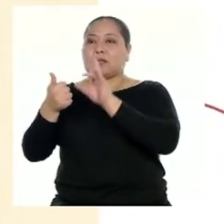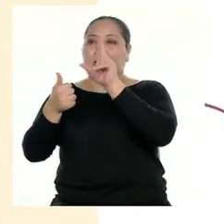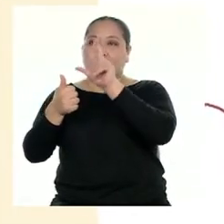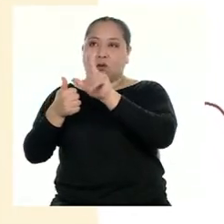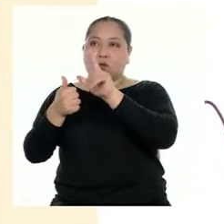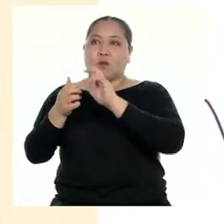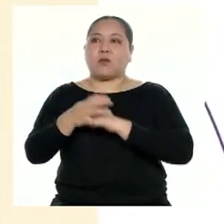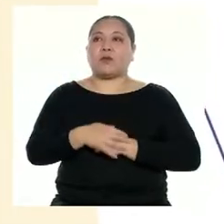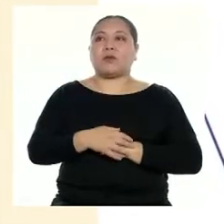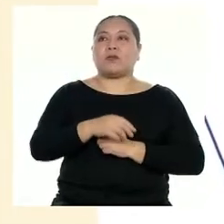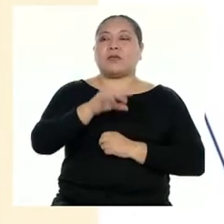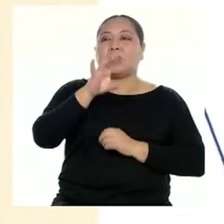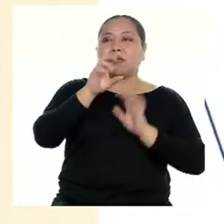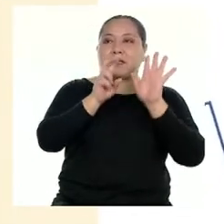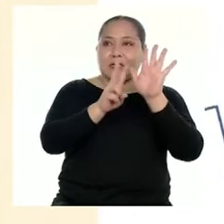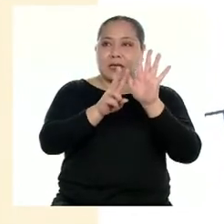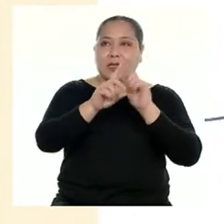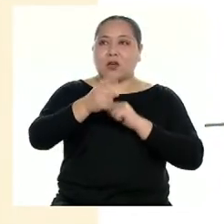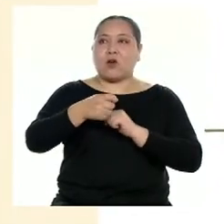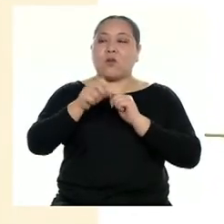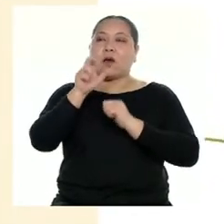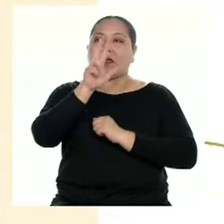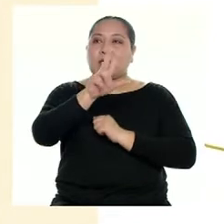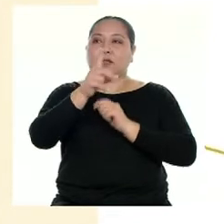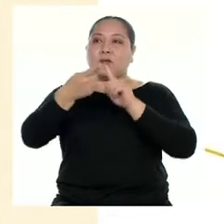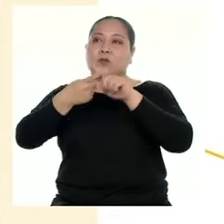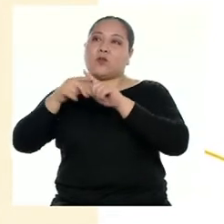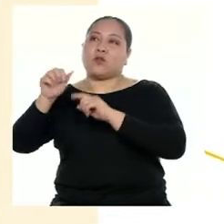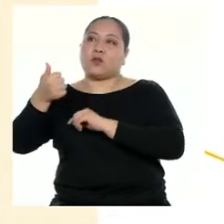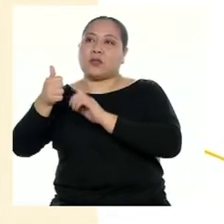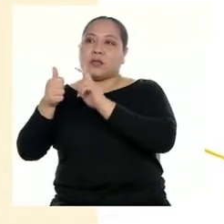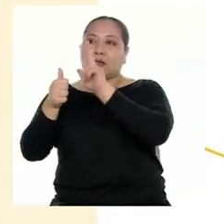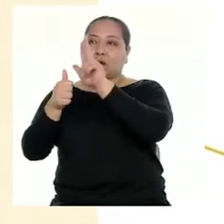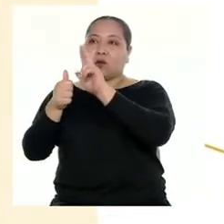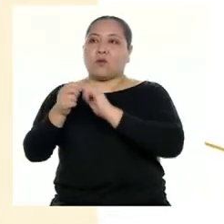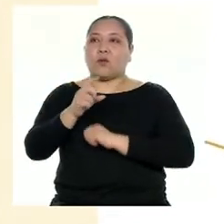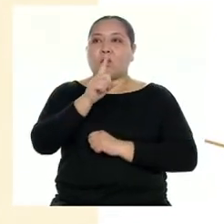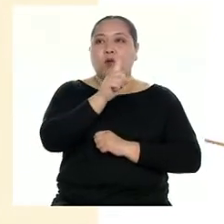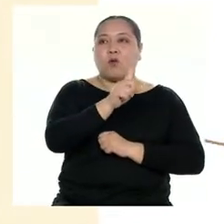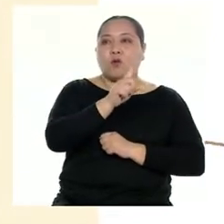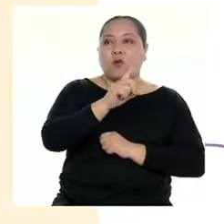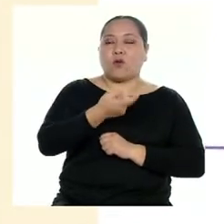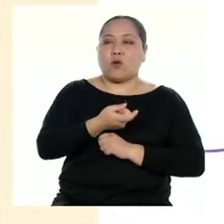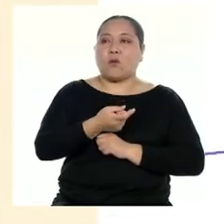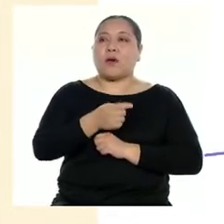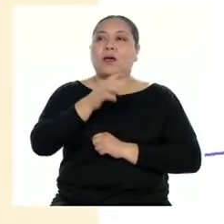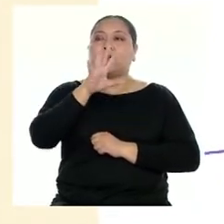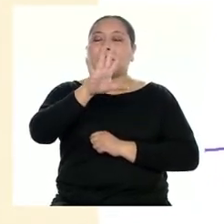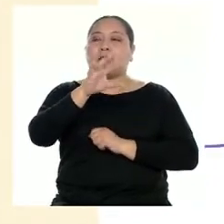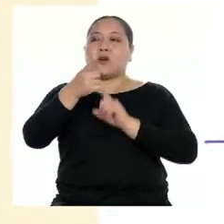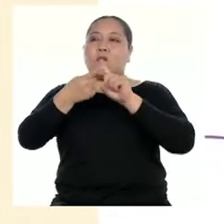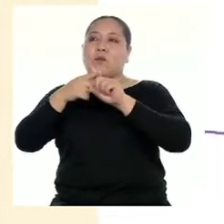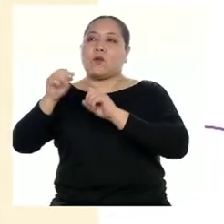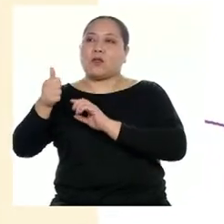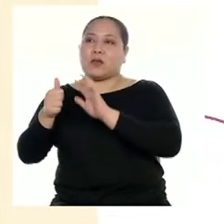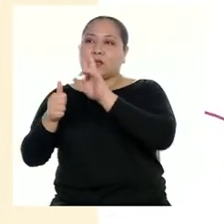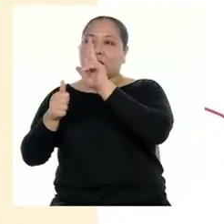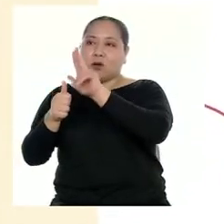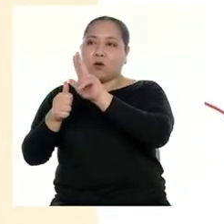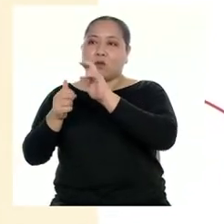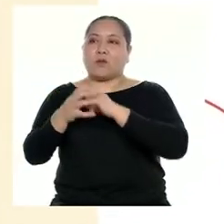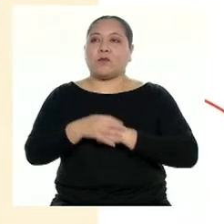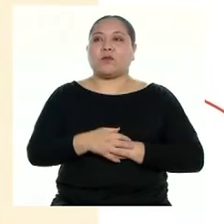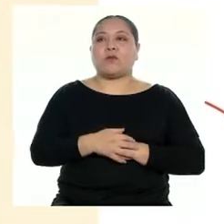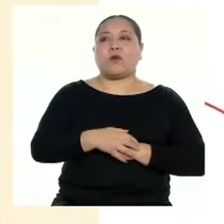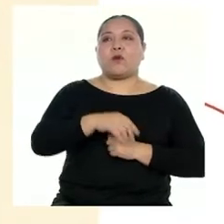7 enteros, 3 décimos, por 10 al cubo. 1 entero, 5 décimos, por 10 al cubo. Y